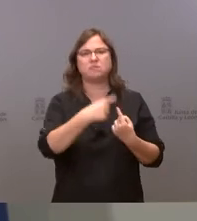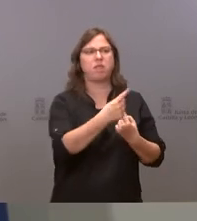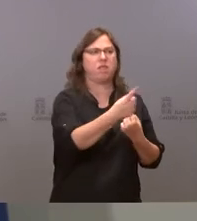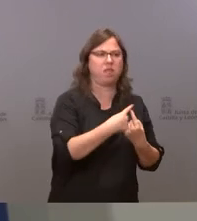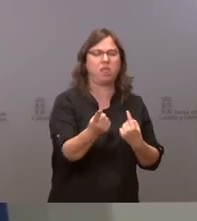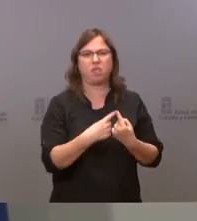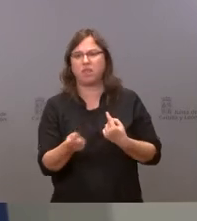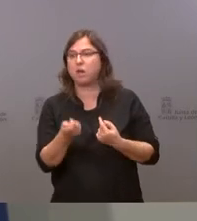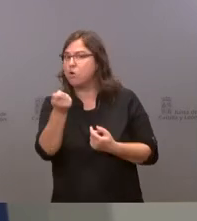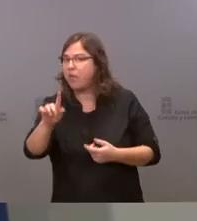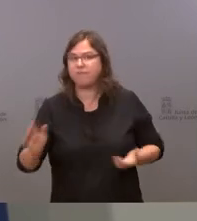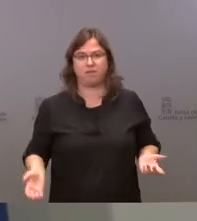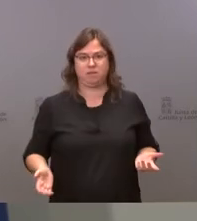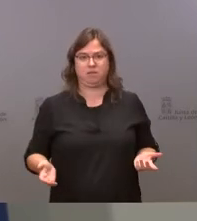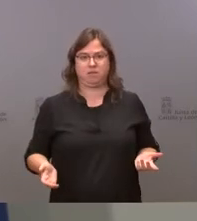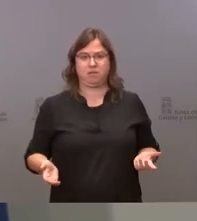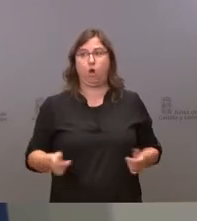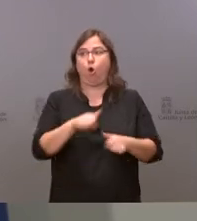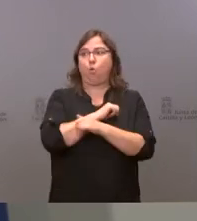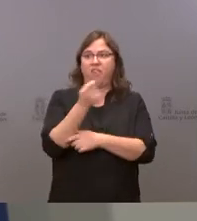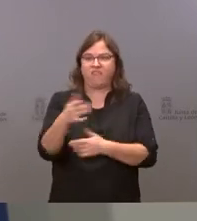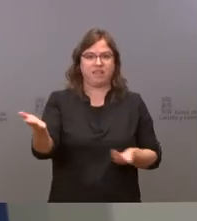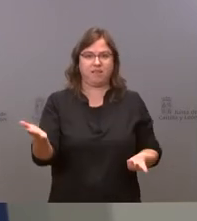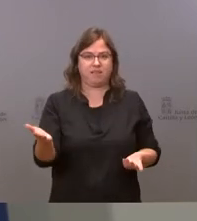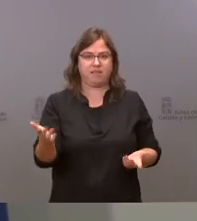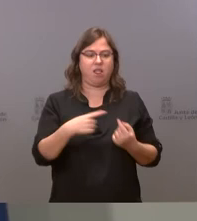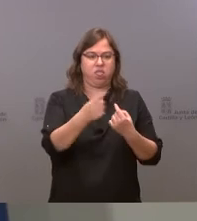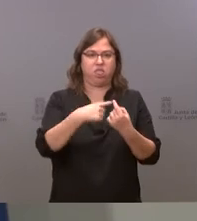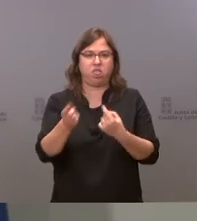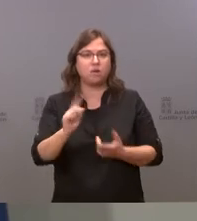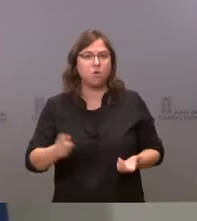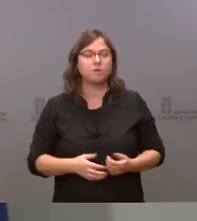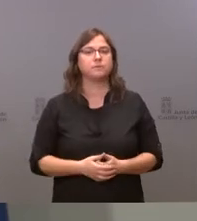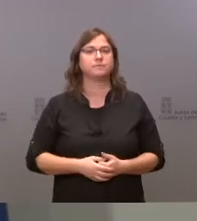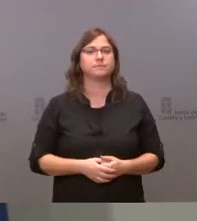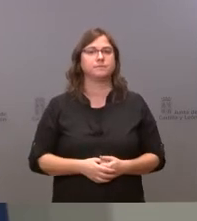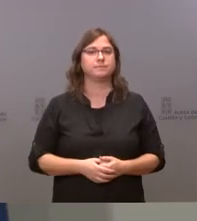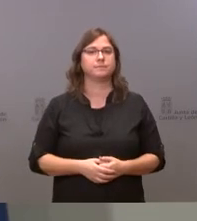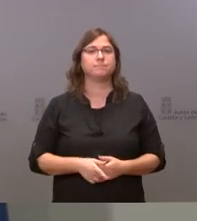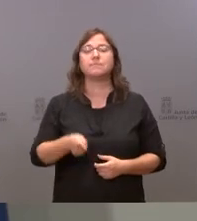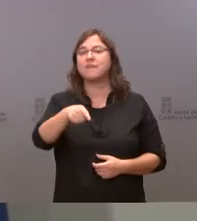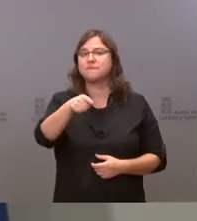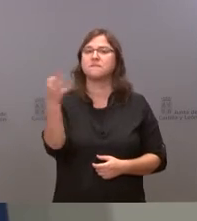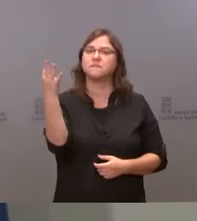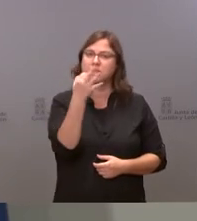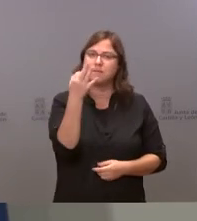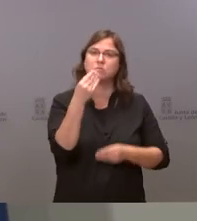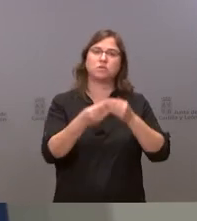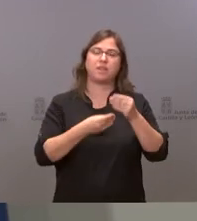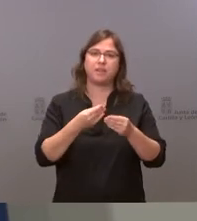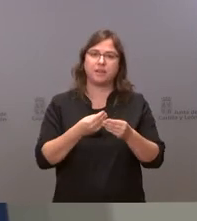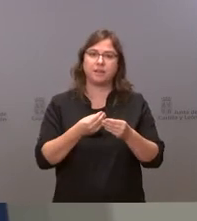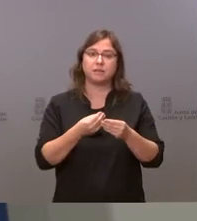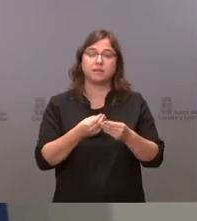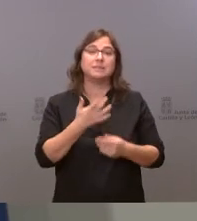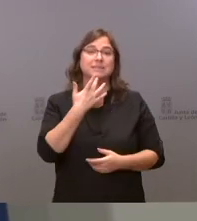sitios donde nadie los necesita o donde nadie los espera y eso es lo que tiene que hacer quien se